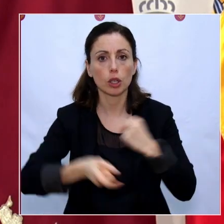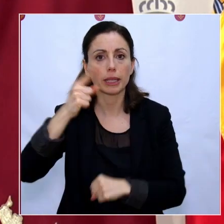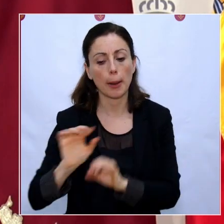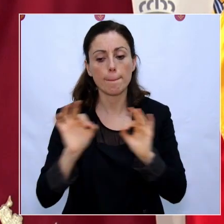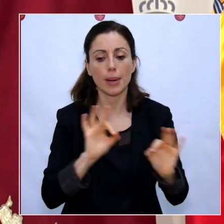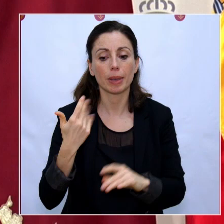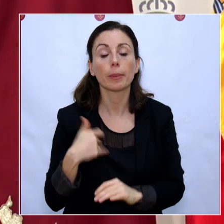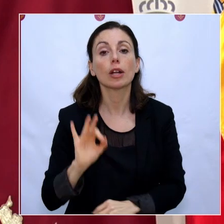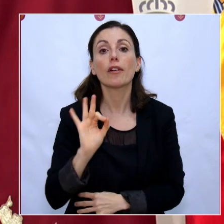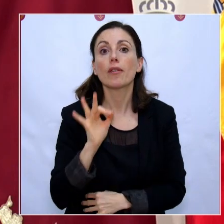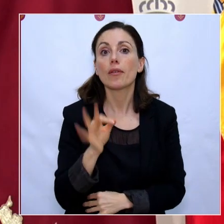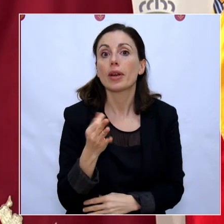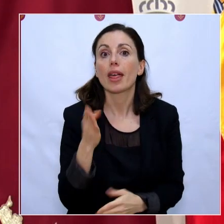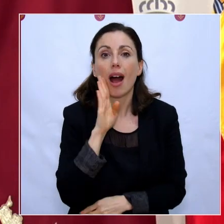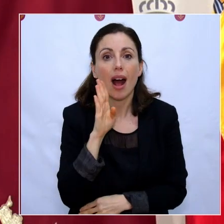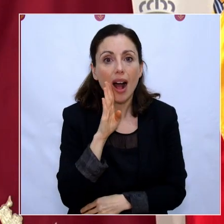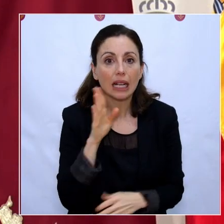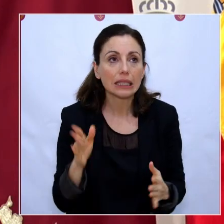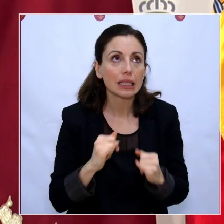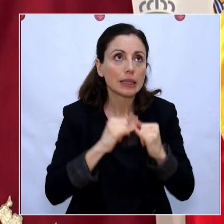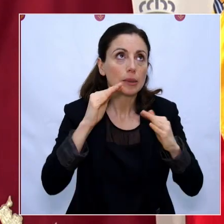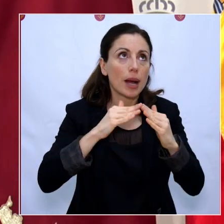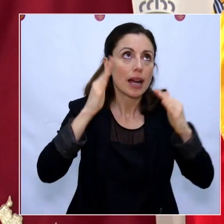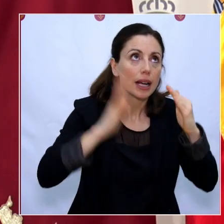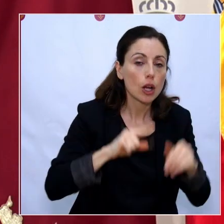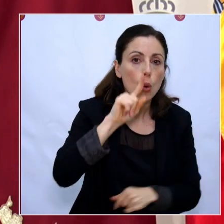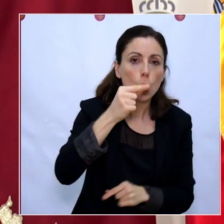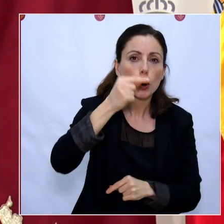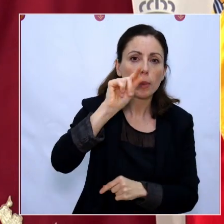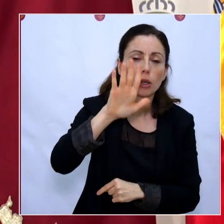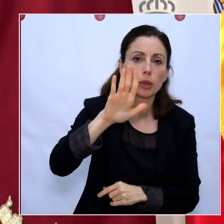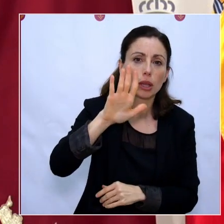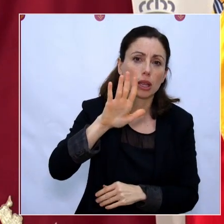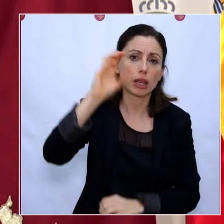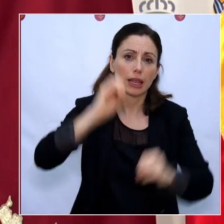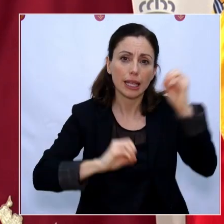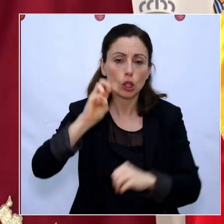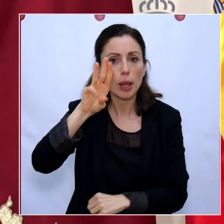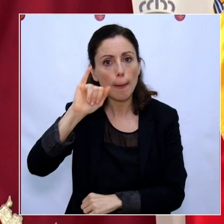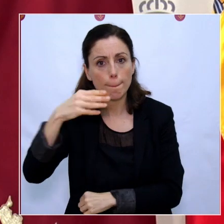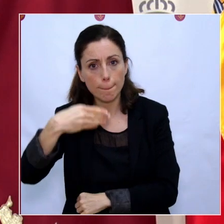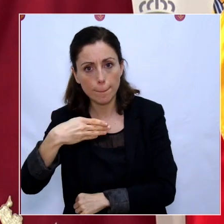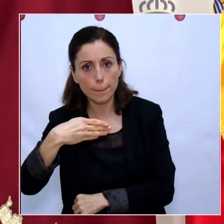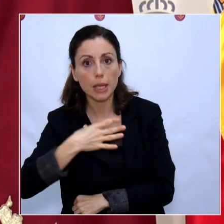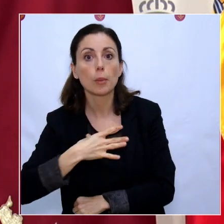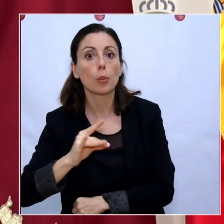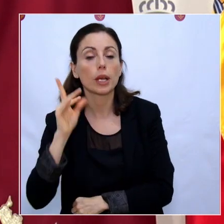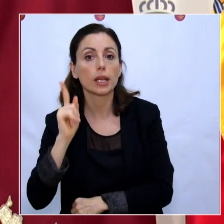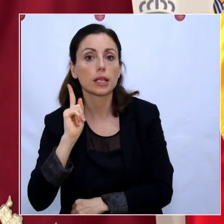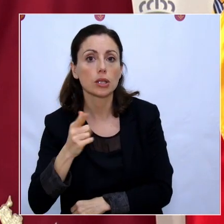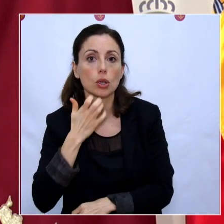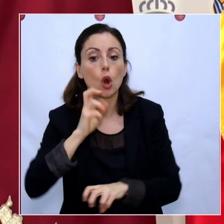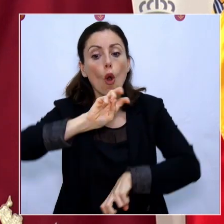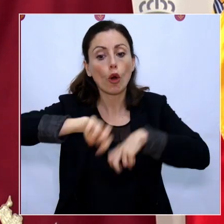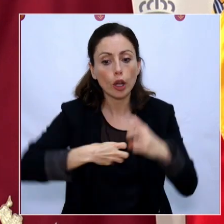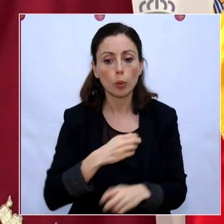Pero sí que es cierto, como digo, que caídas de más allá del 1,5% del PIB tan solo va a ser posible recuperar